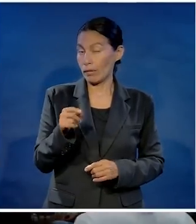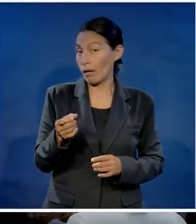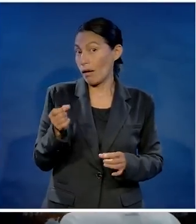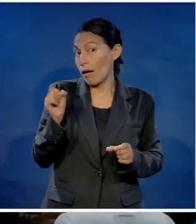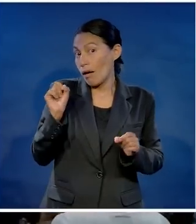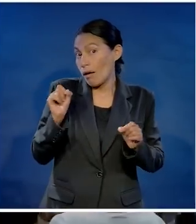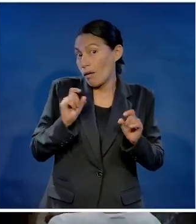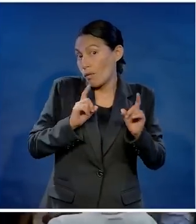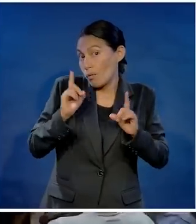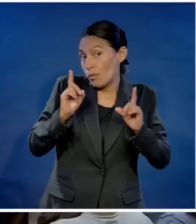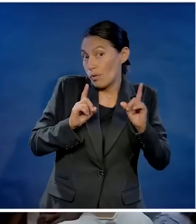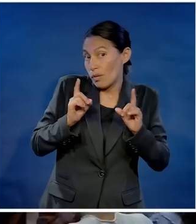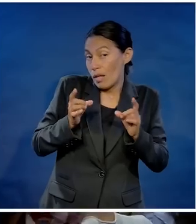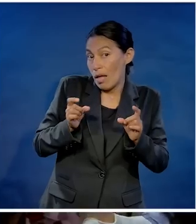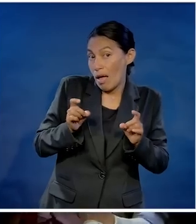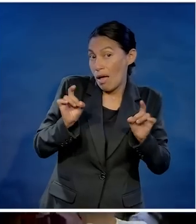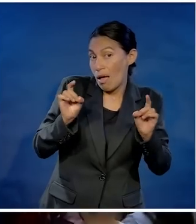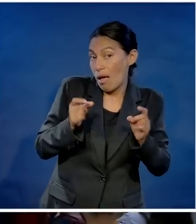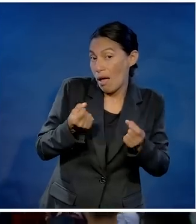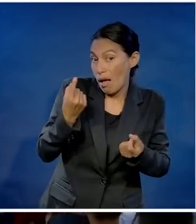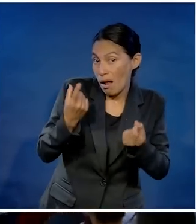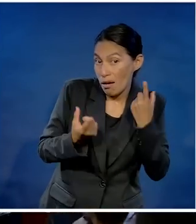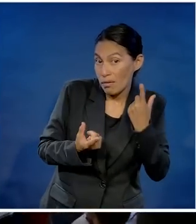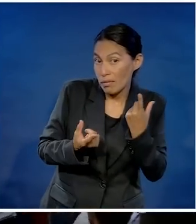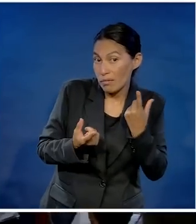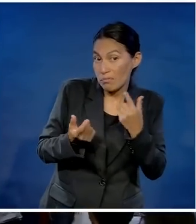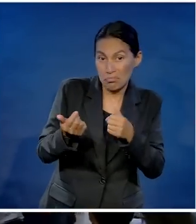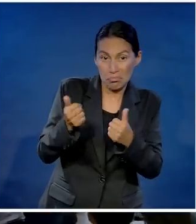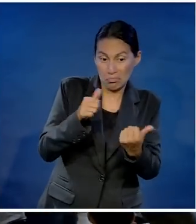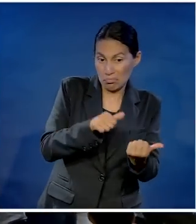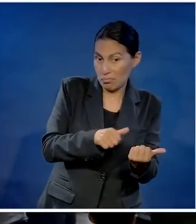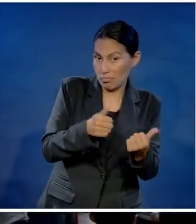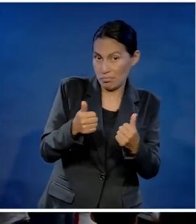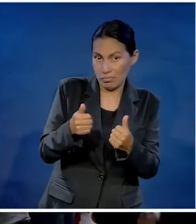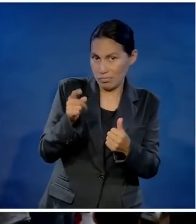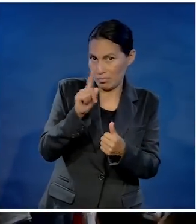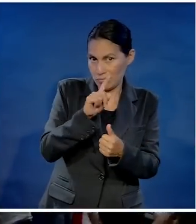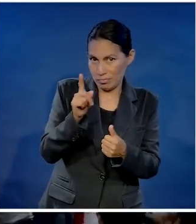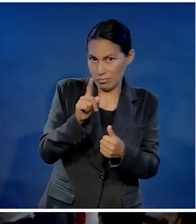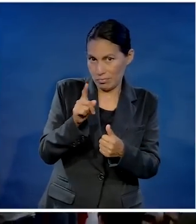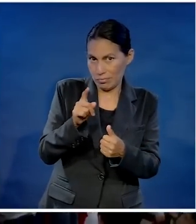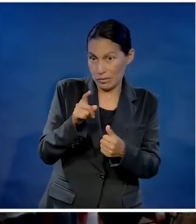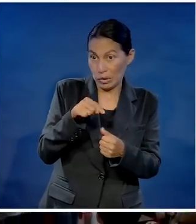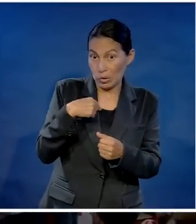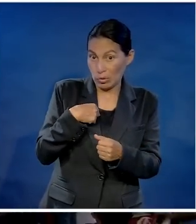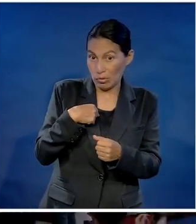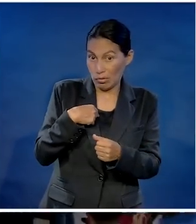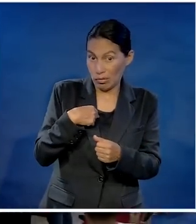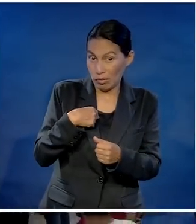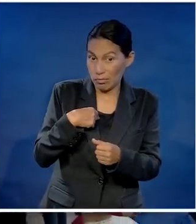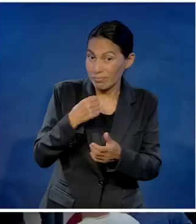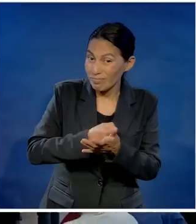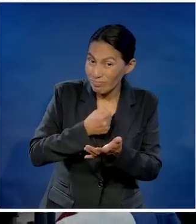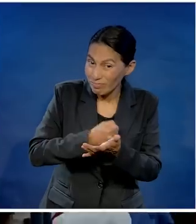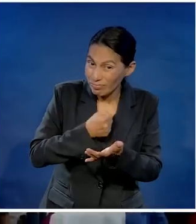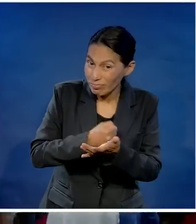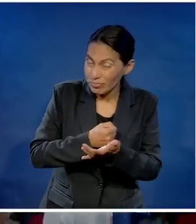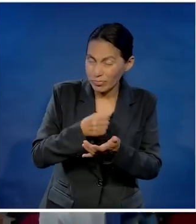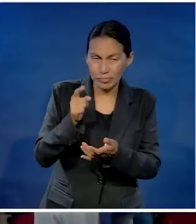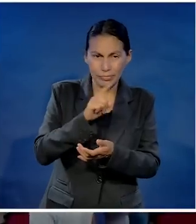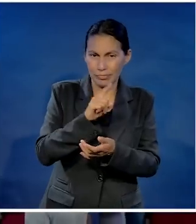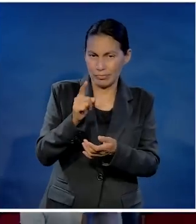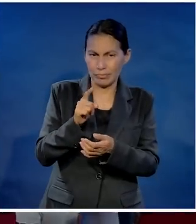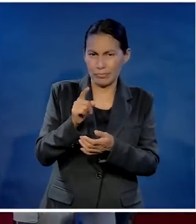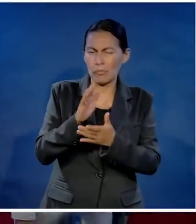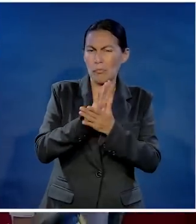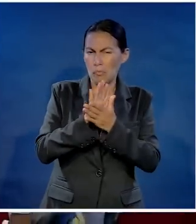aquí presente puede haber alguien no bautizado no de los que pasaron el otro día no voy a insistir demasiado